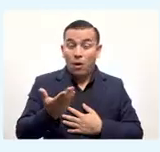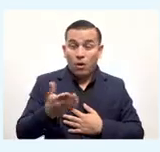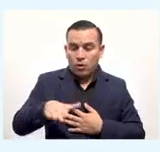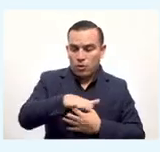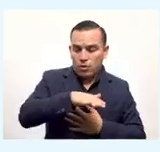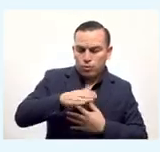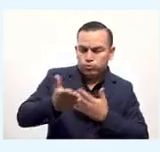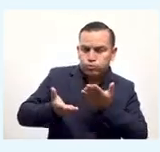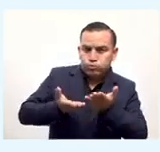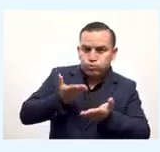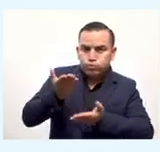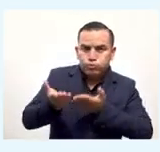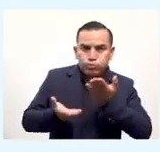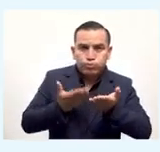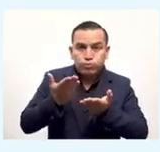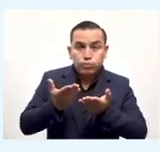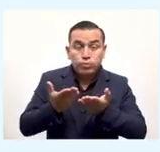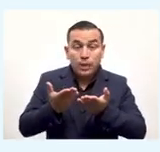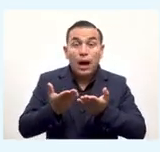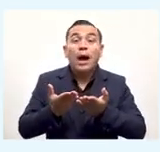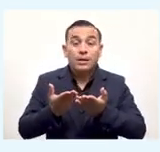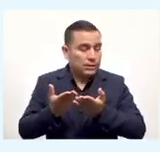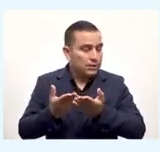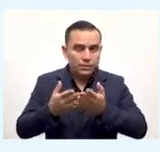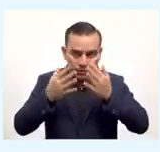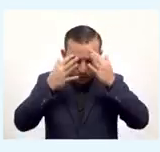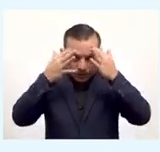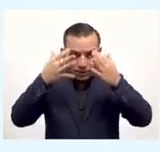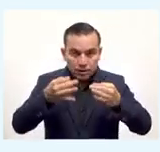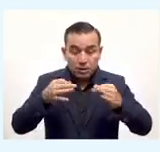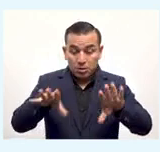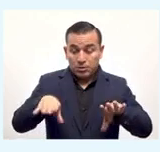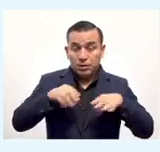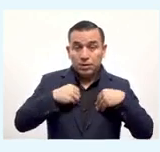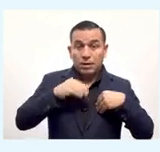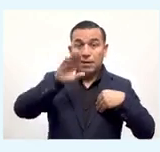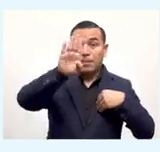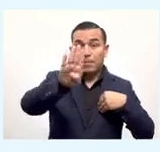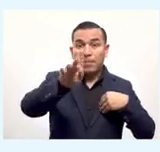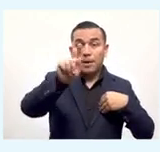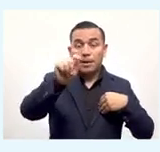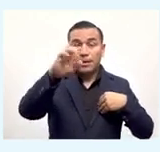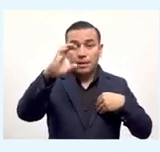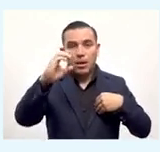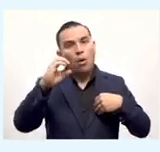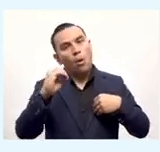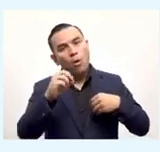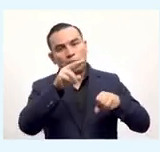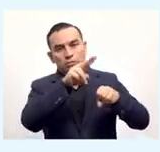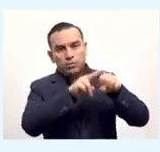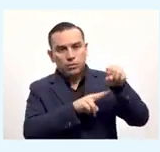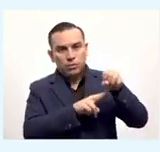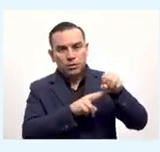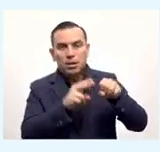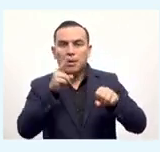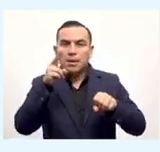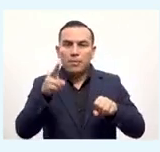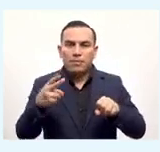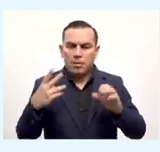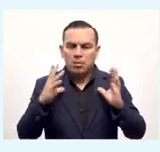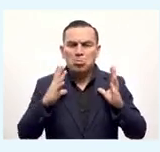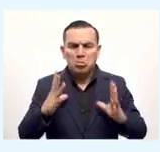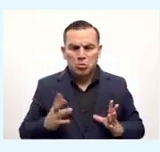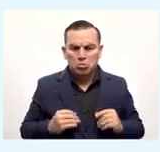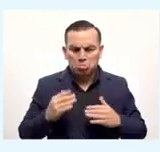Los comercios, como mencionaba anteriormente, tendrán la opción de recibir el pago en dólares o en Bitcoin, incluso de los que paguen con los